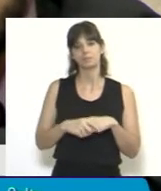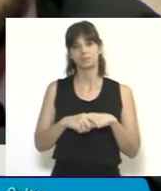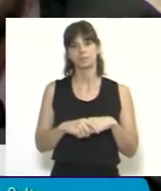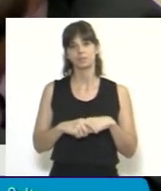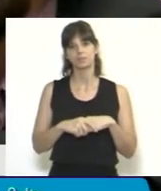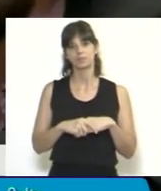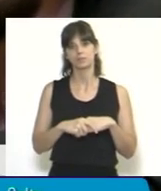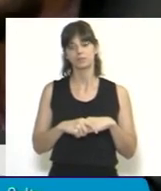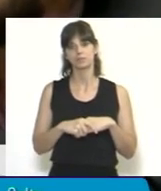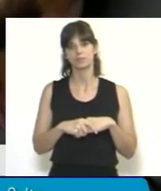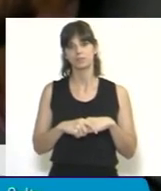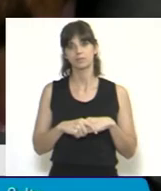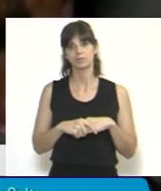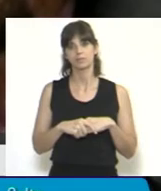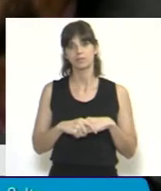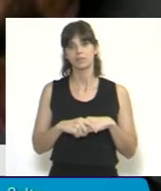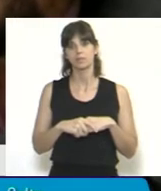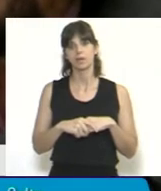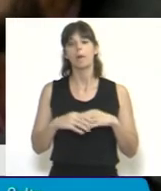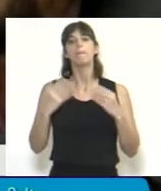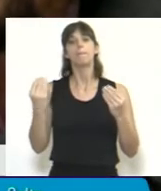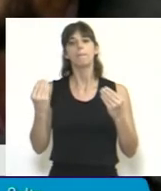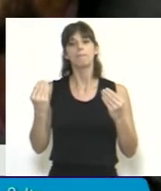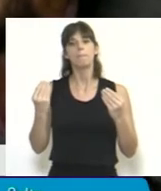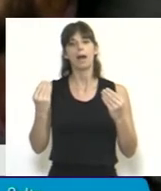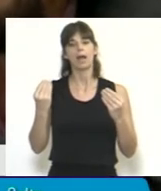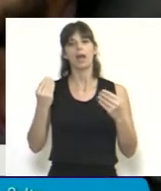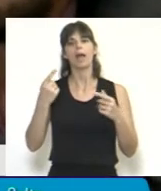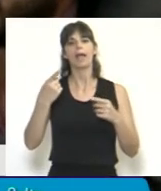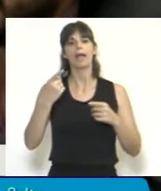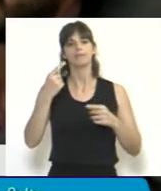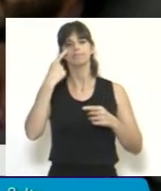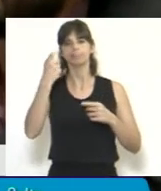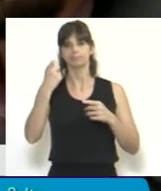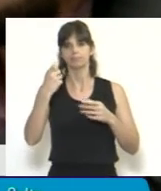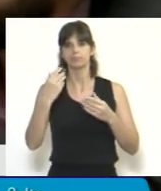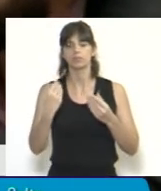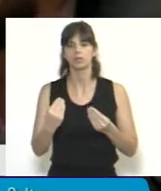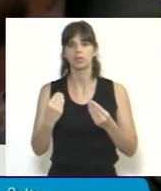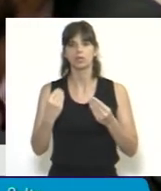también puedan atender los planteamientos ambientales que se han hecho.